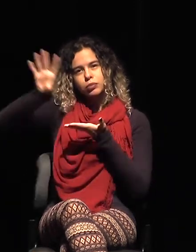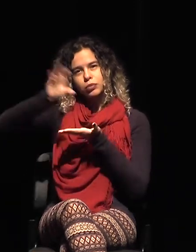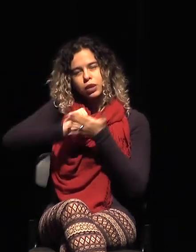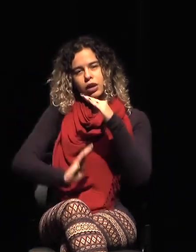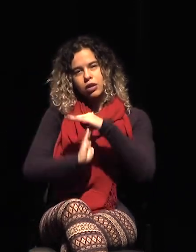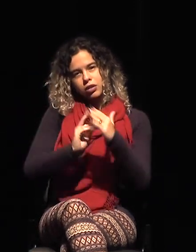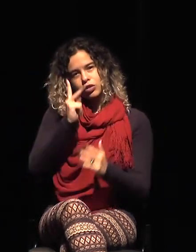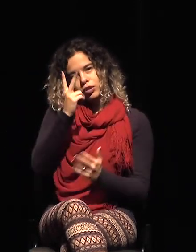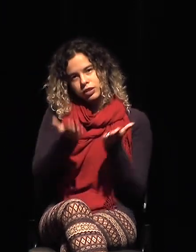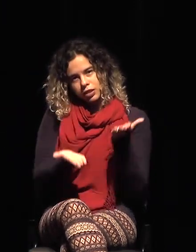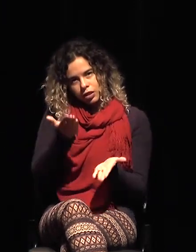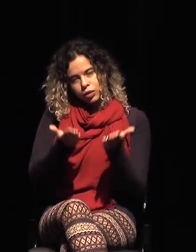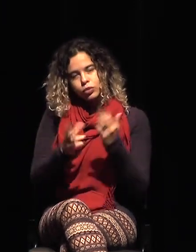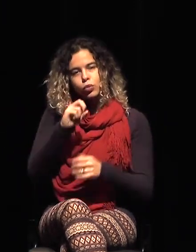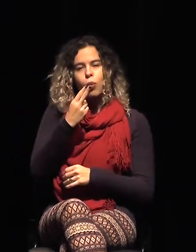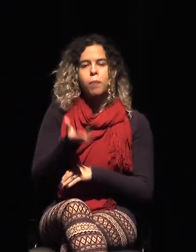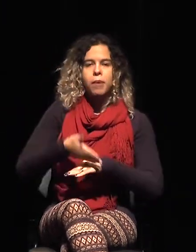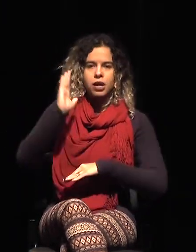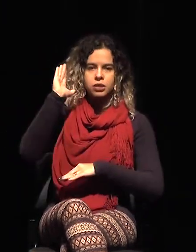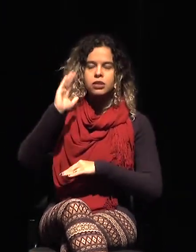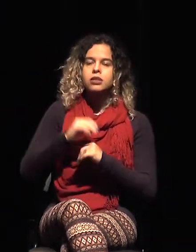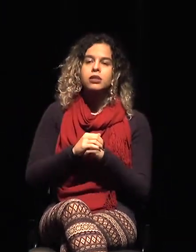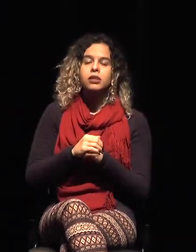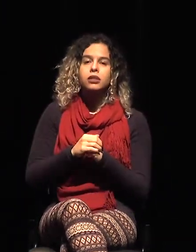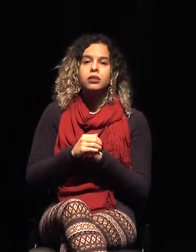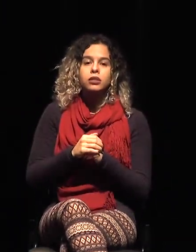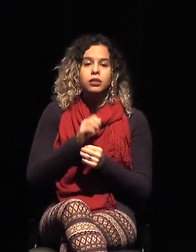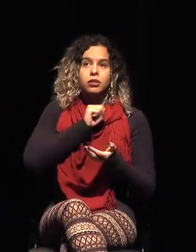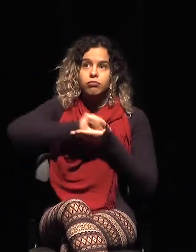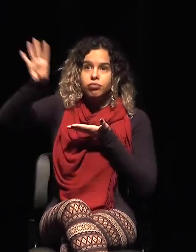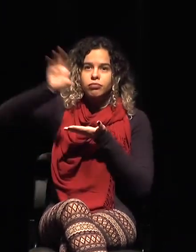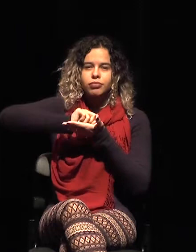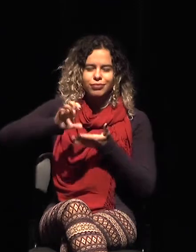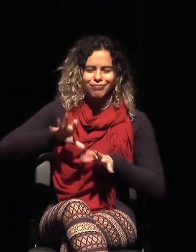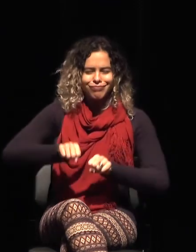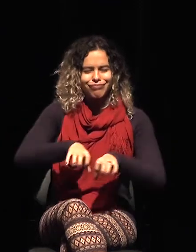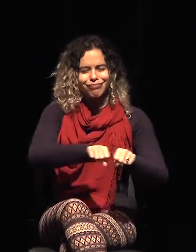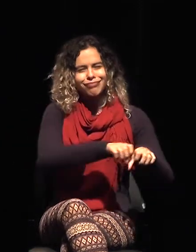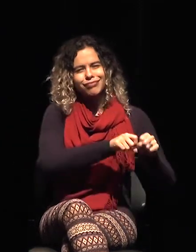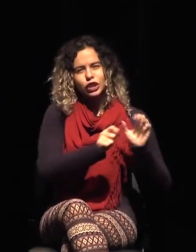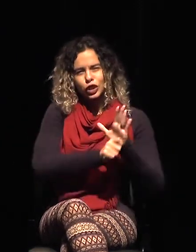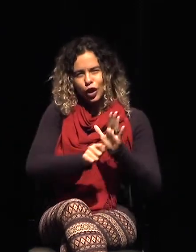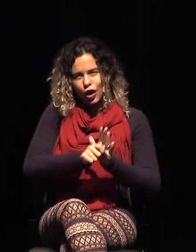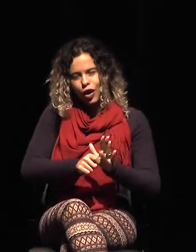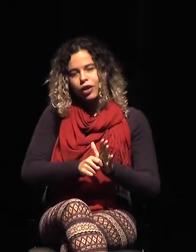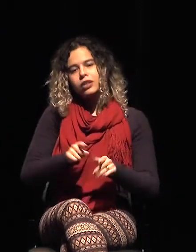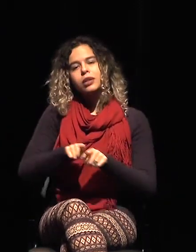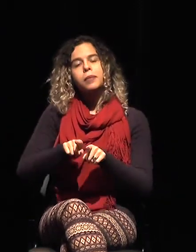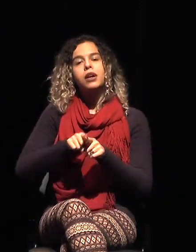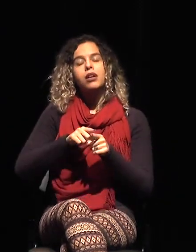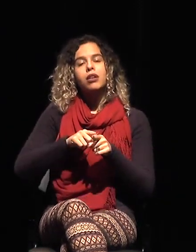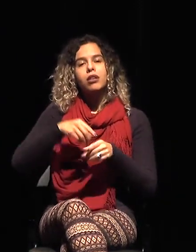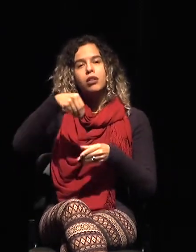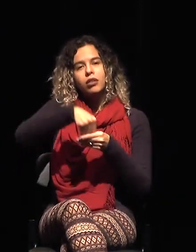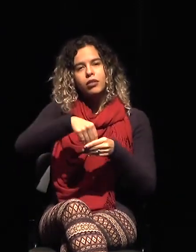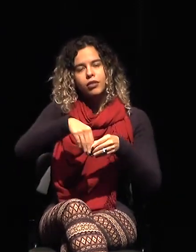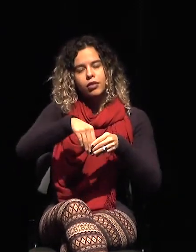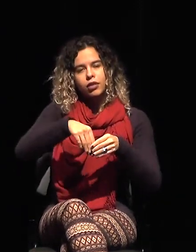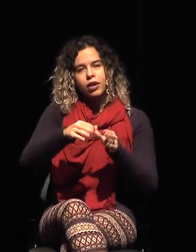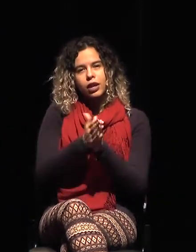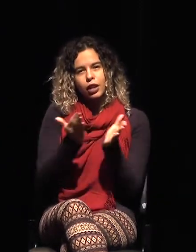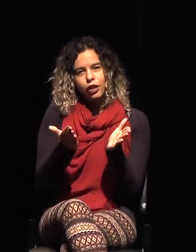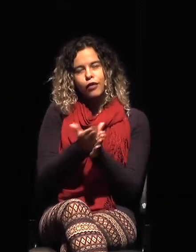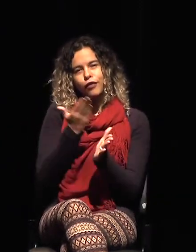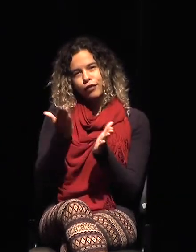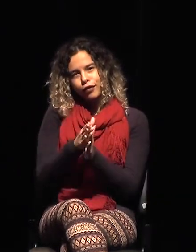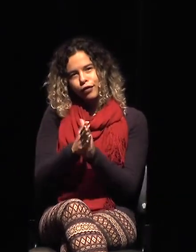También en exportación encontramos muchas drogas, sobres que lo envían a través de libros o revistas. Una de las preguntas que hace